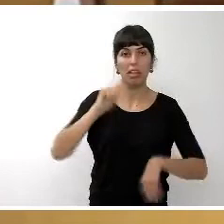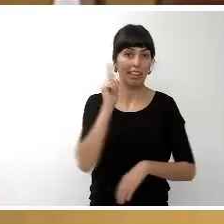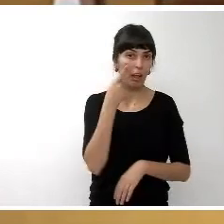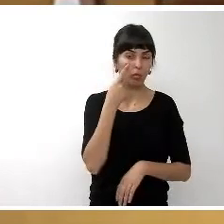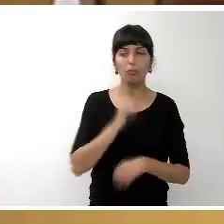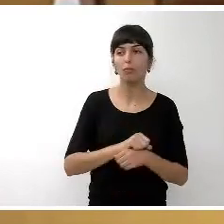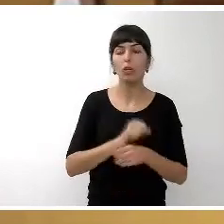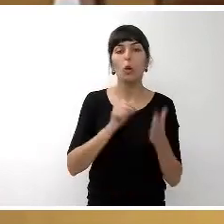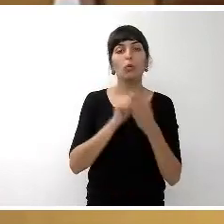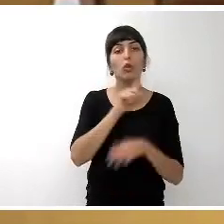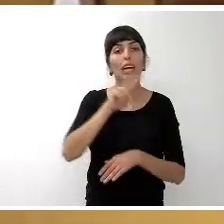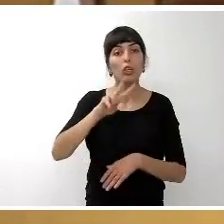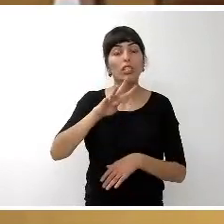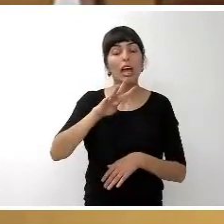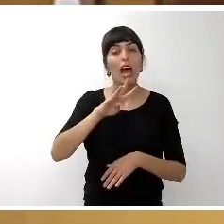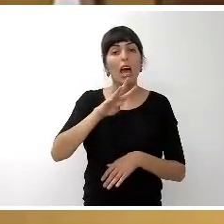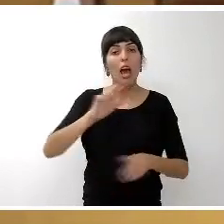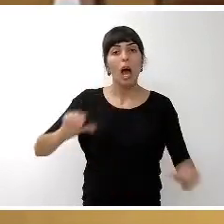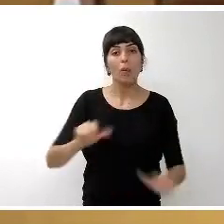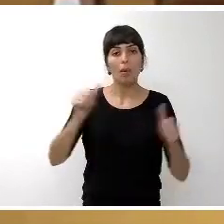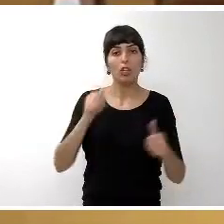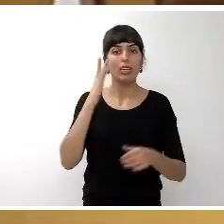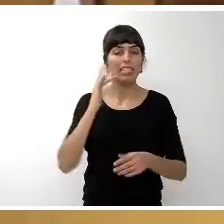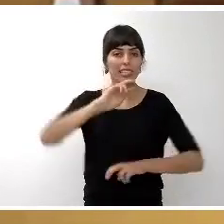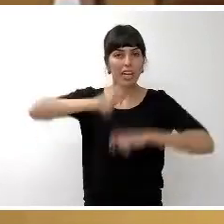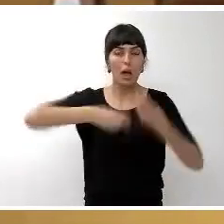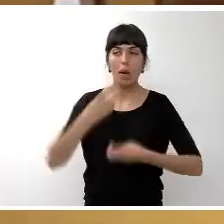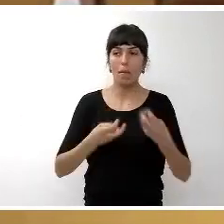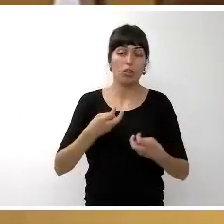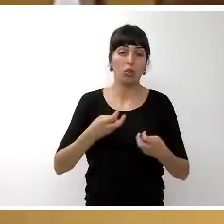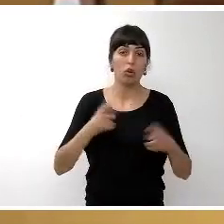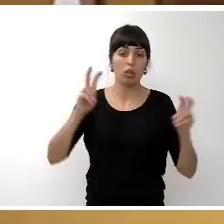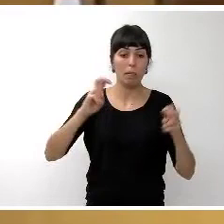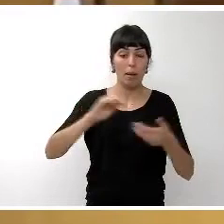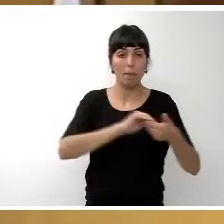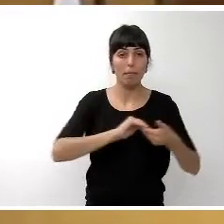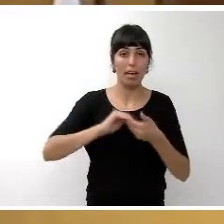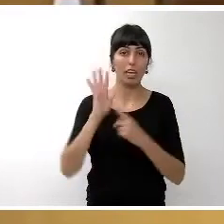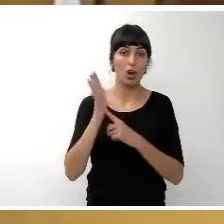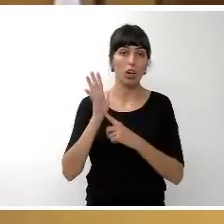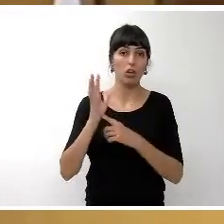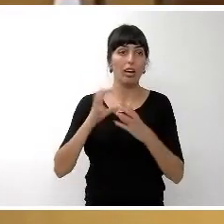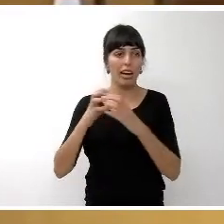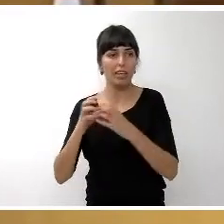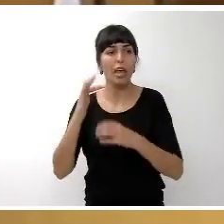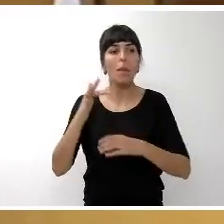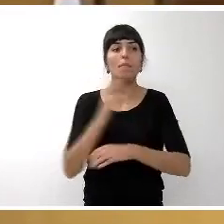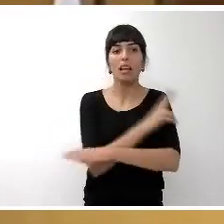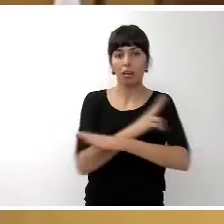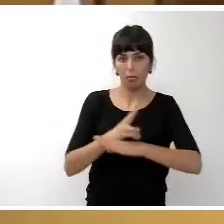Aprobación del Plan de Sanamiento 2015-17 de las entidades Metropolitanos de Tenerife y Parque Eólico de Granadilla. ¿Alguna intervención?